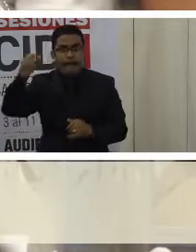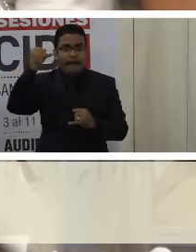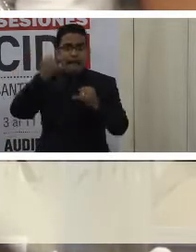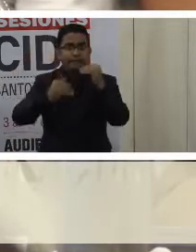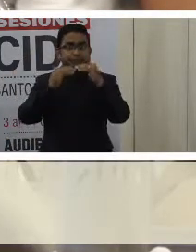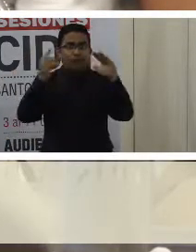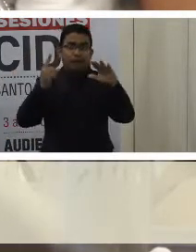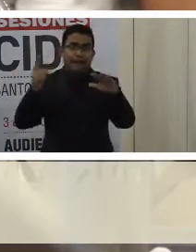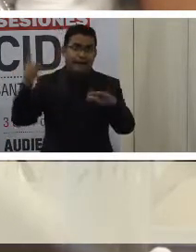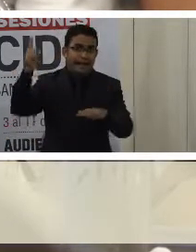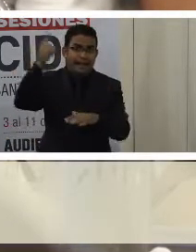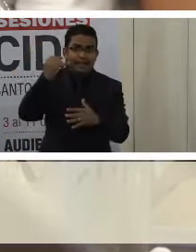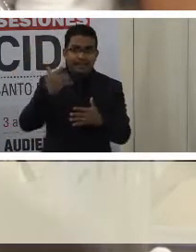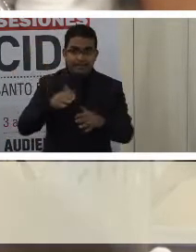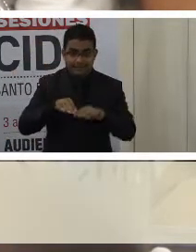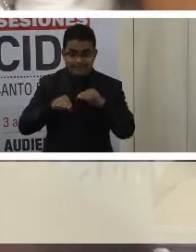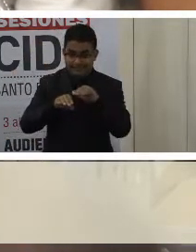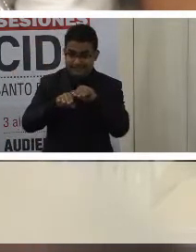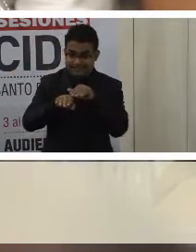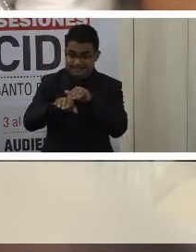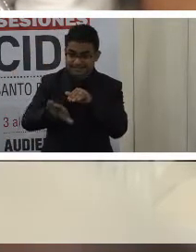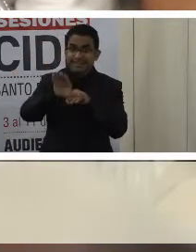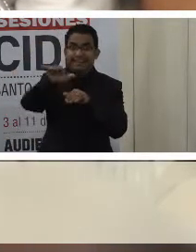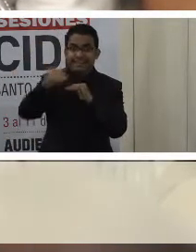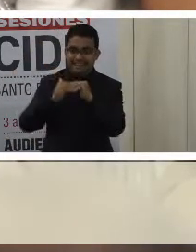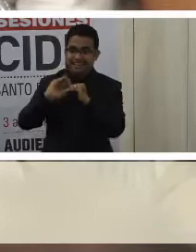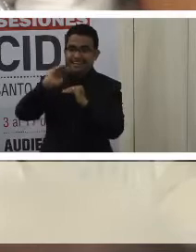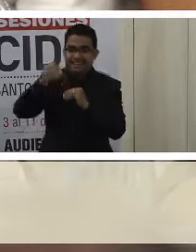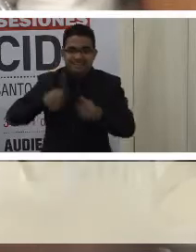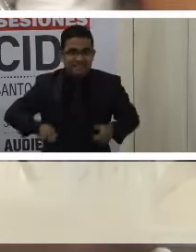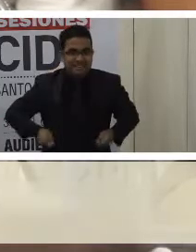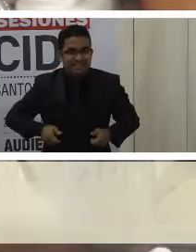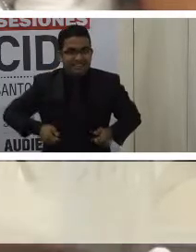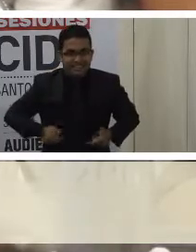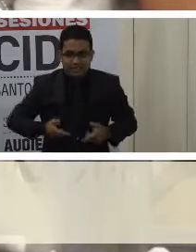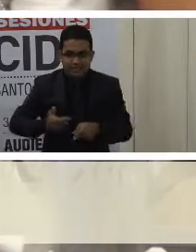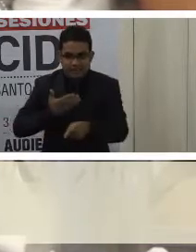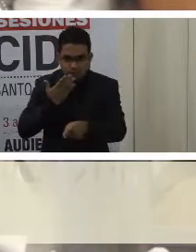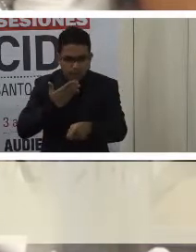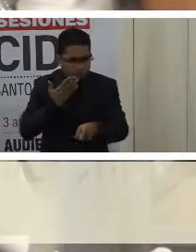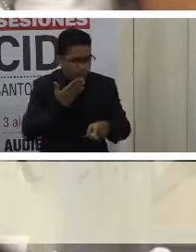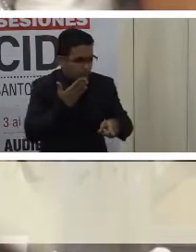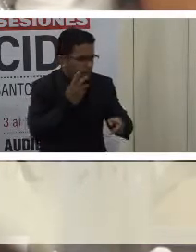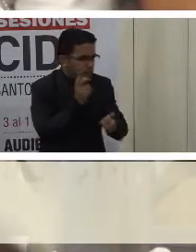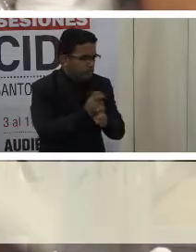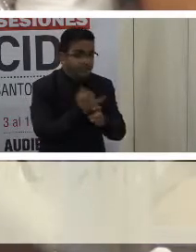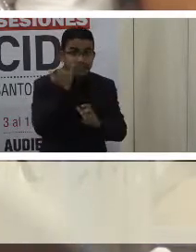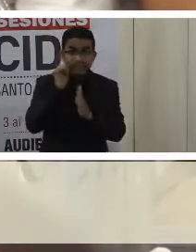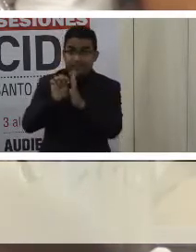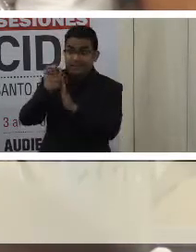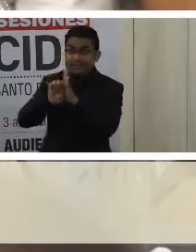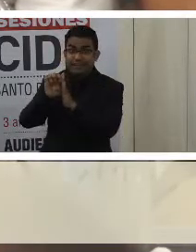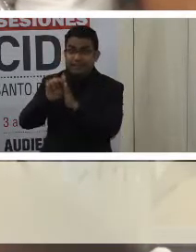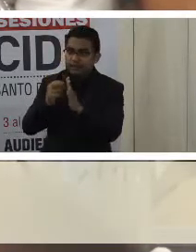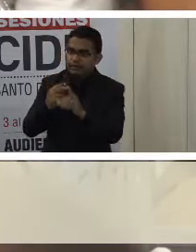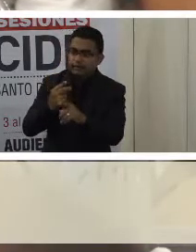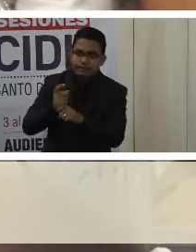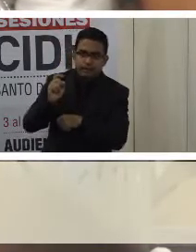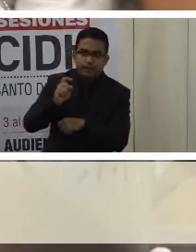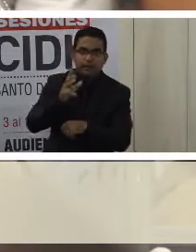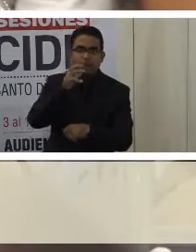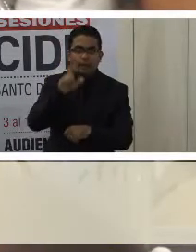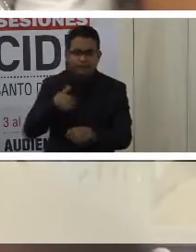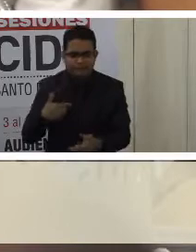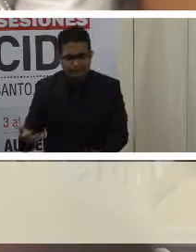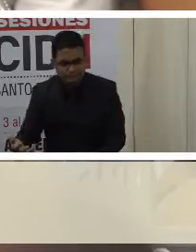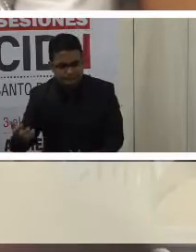Existen muy pocas rampas y accesos que permitan el uso de sillas de ruedas. Cuando los ascensores no funcionan, la madre debe cargar la silla o